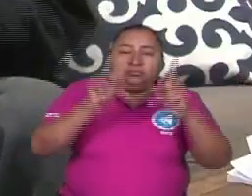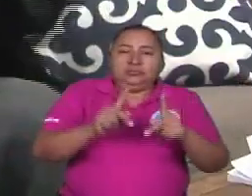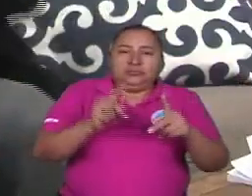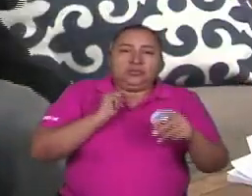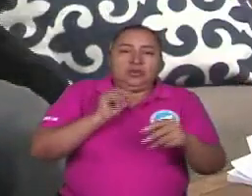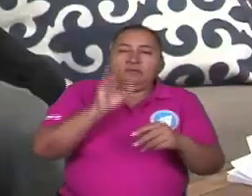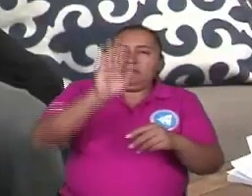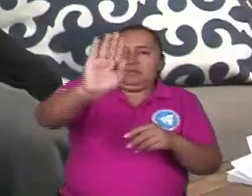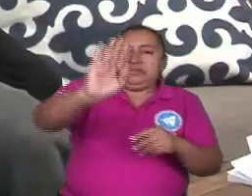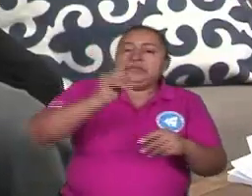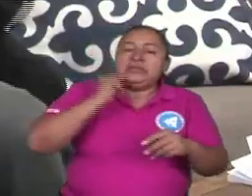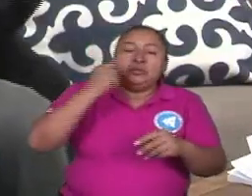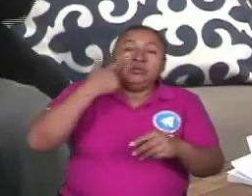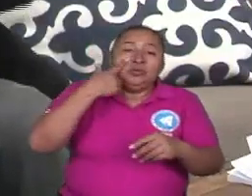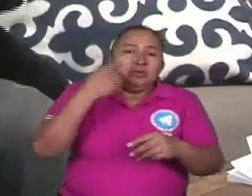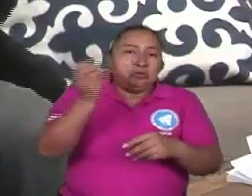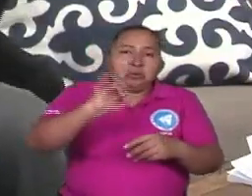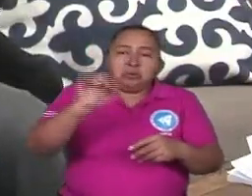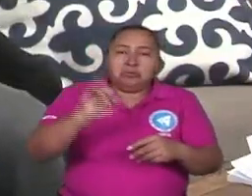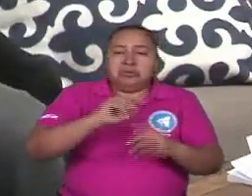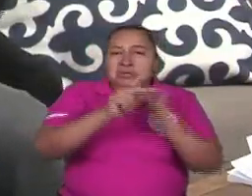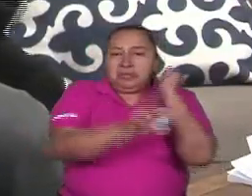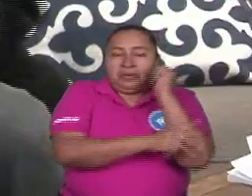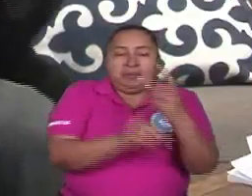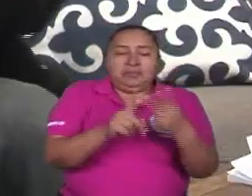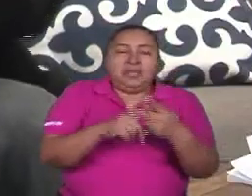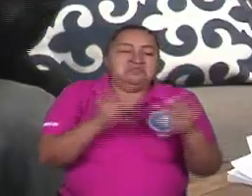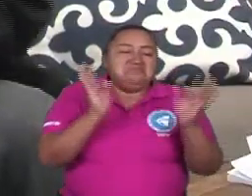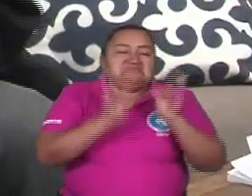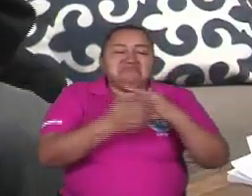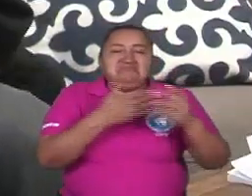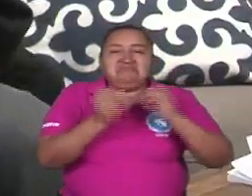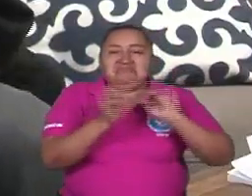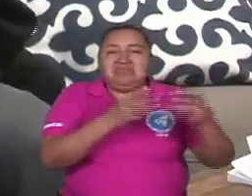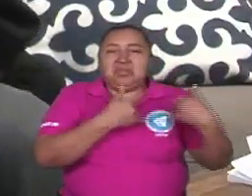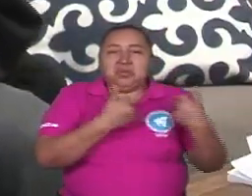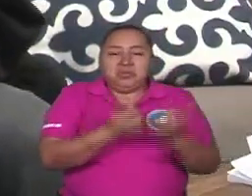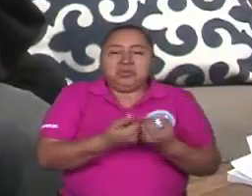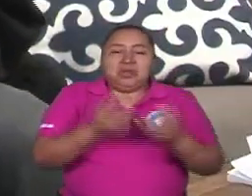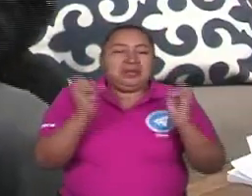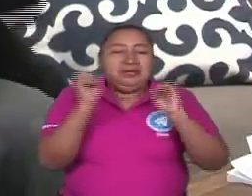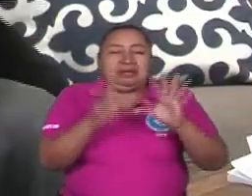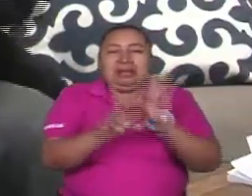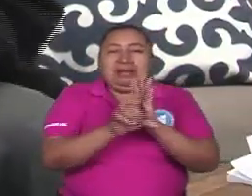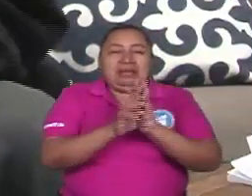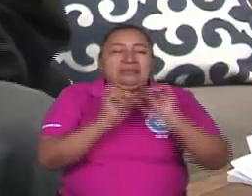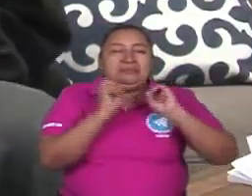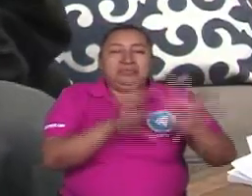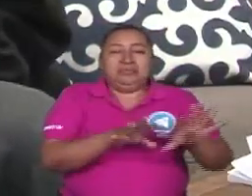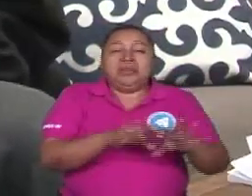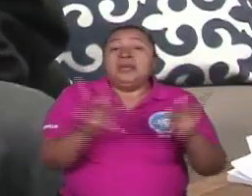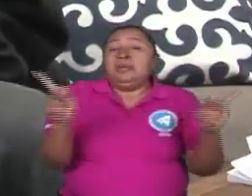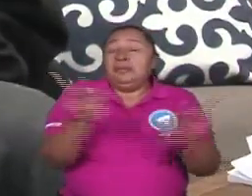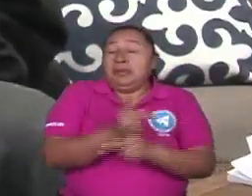fascista. Desconocen al Estado, desconocen las instituciones, desconocen las leyes y encima te quieren te quieren imponer